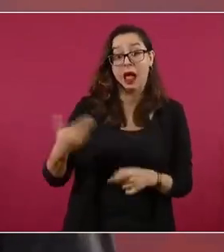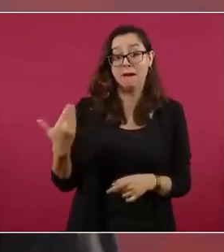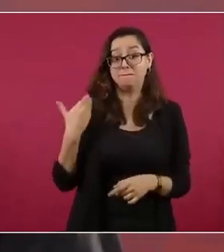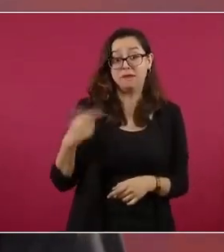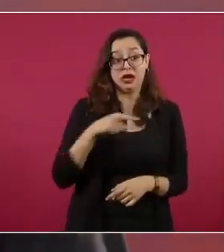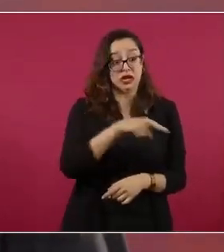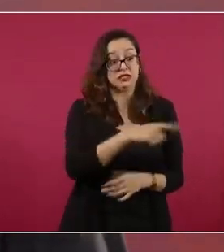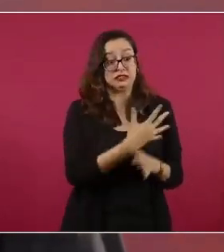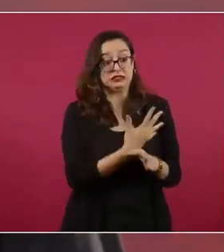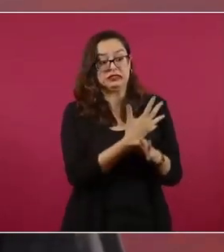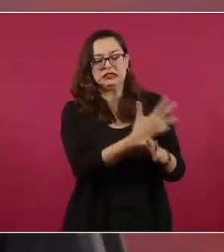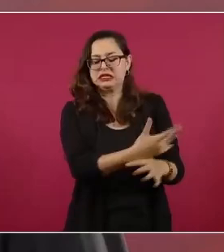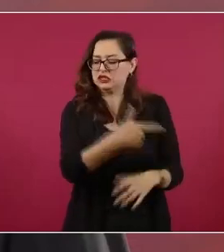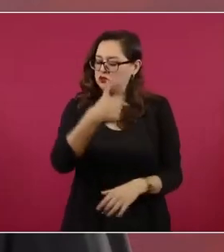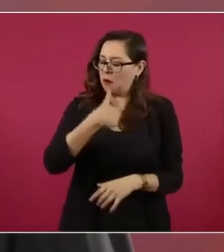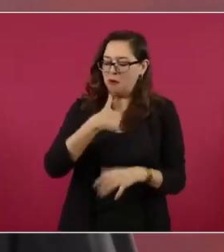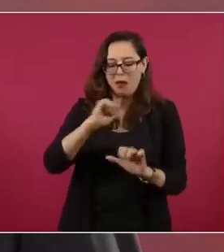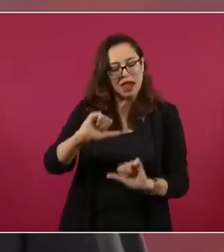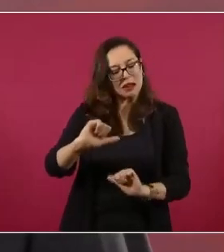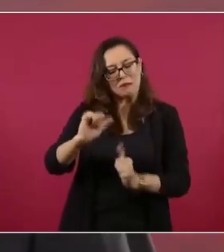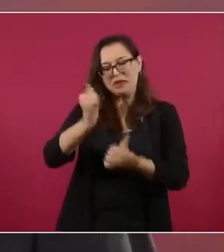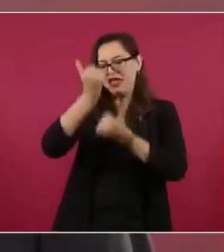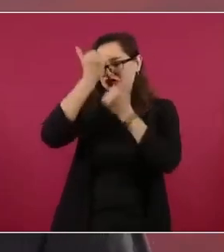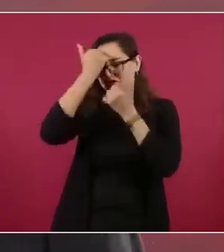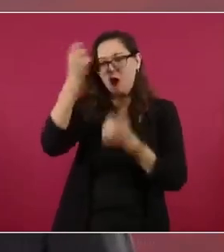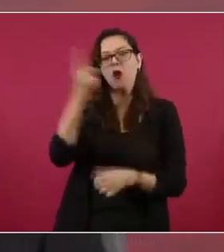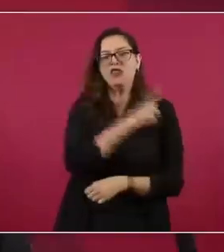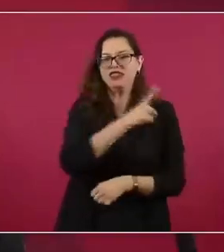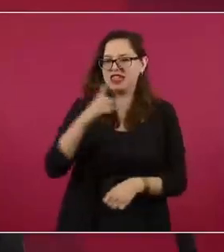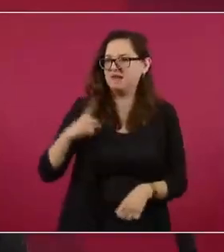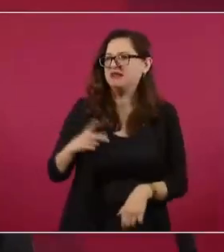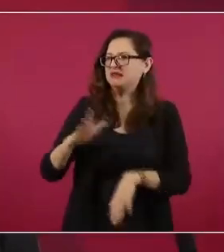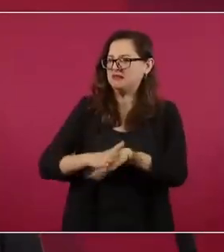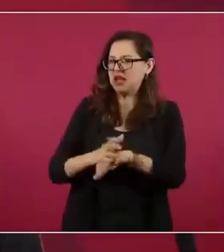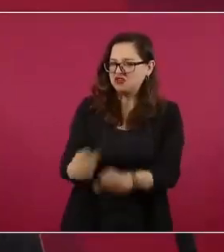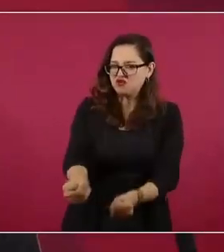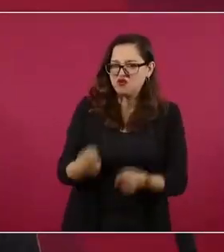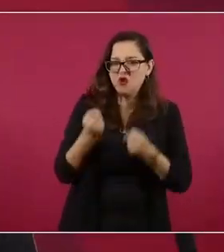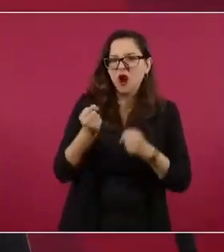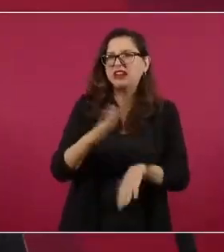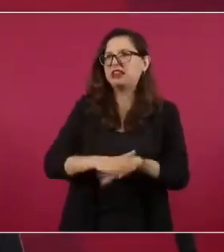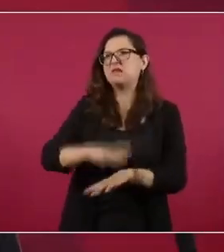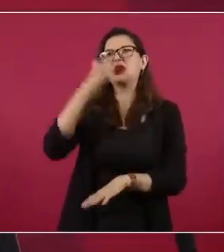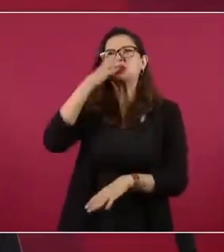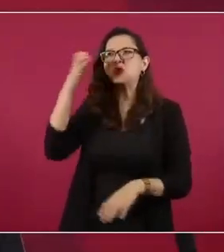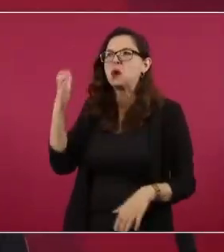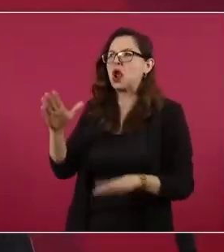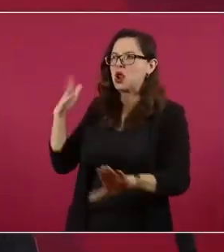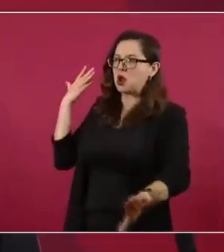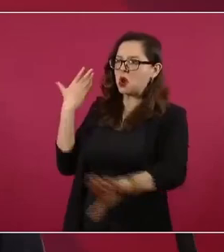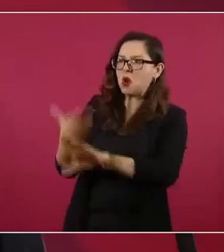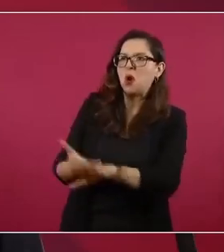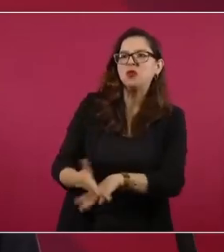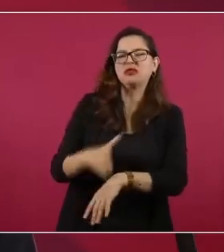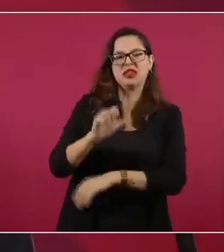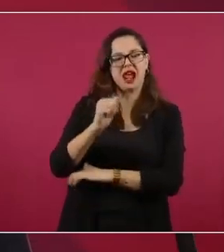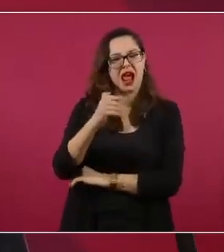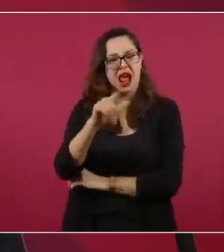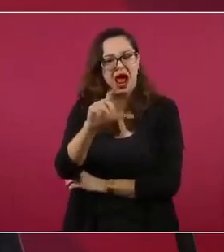de no haber consumado la infamia. Infamia, eso nos lo dijo él, pero